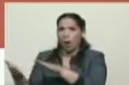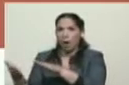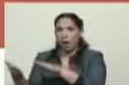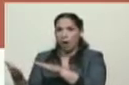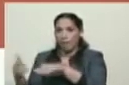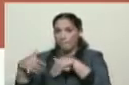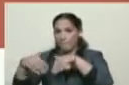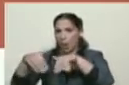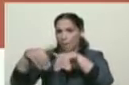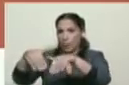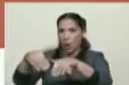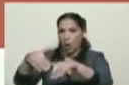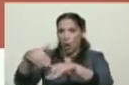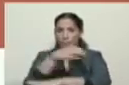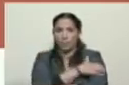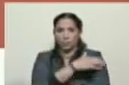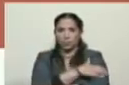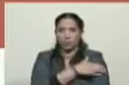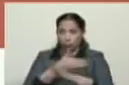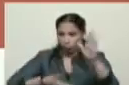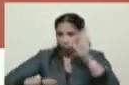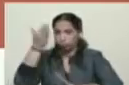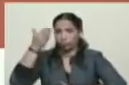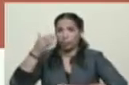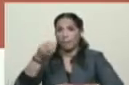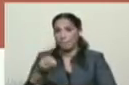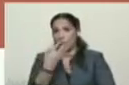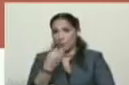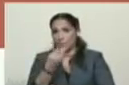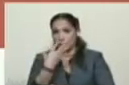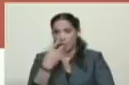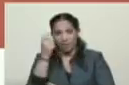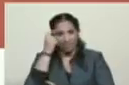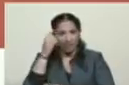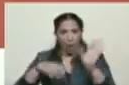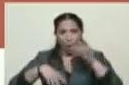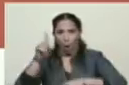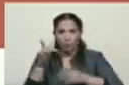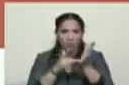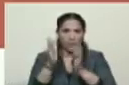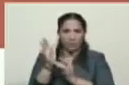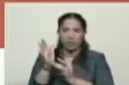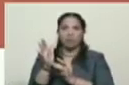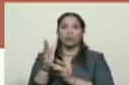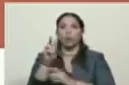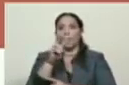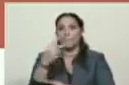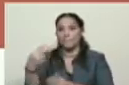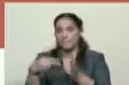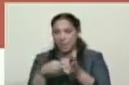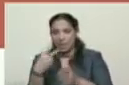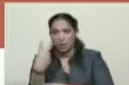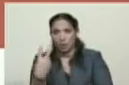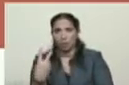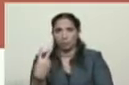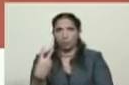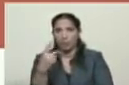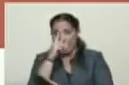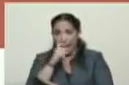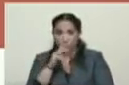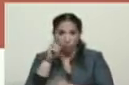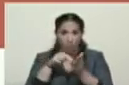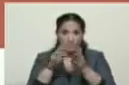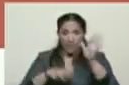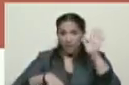manifestación opositora que se dirigió hacia Miraflores el día 11 de abril del 2002. En el año 2014,